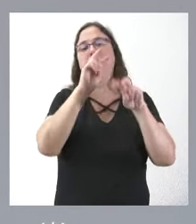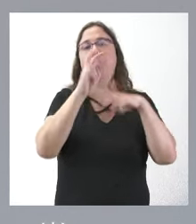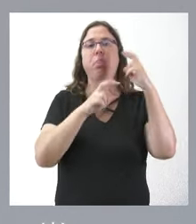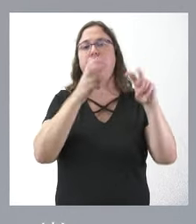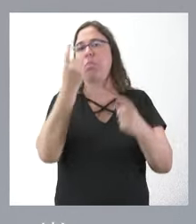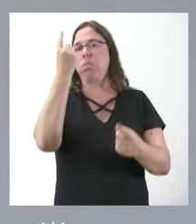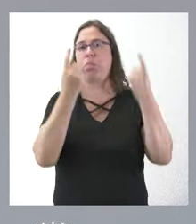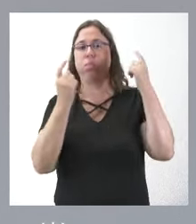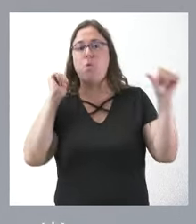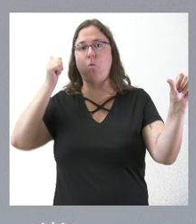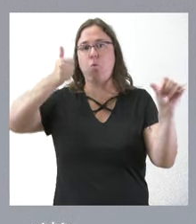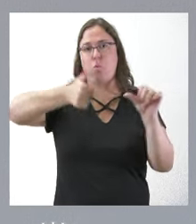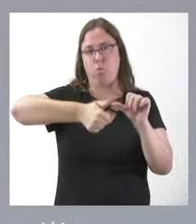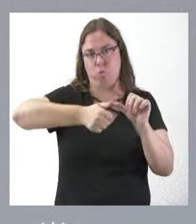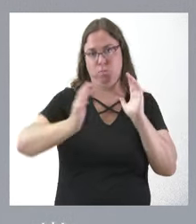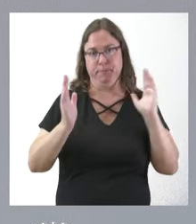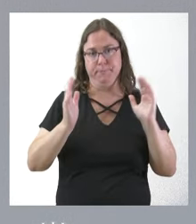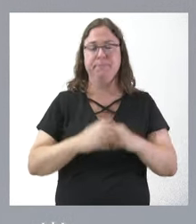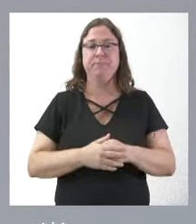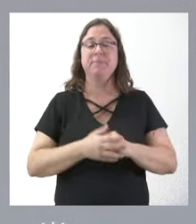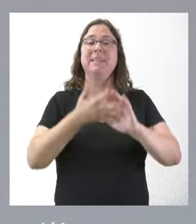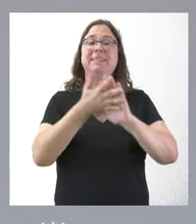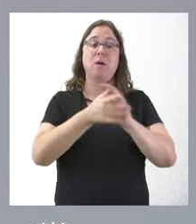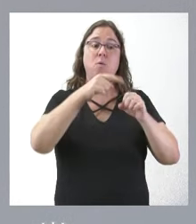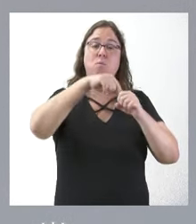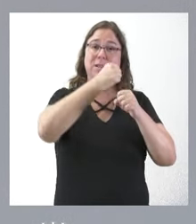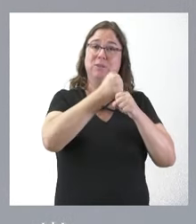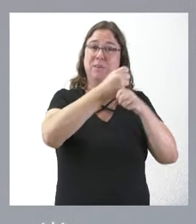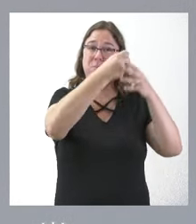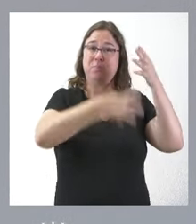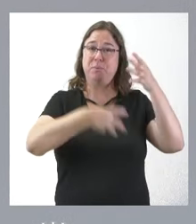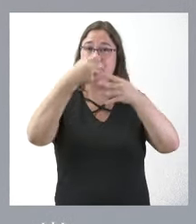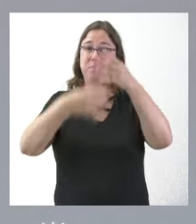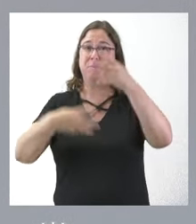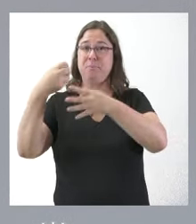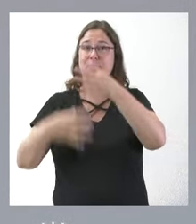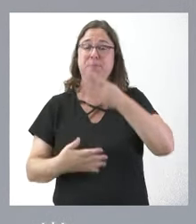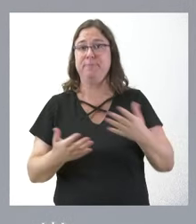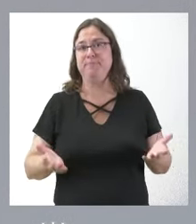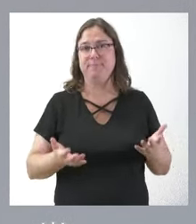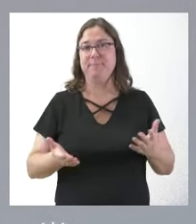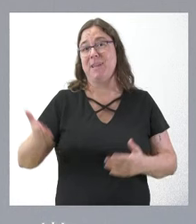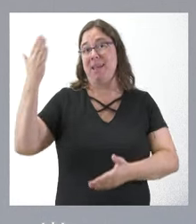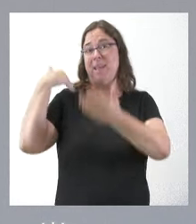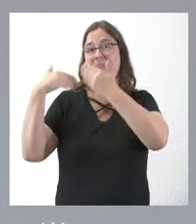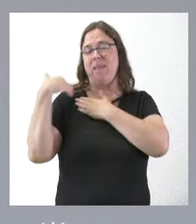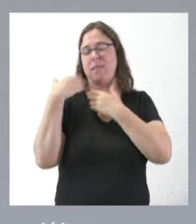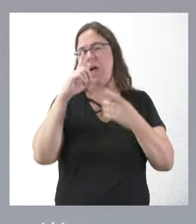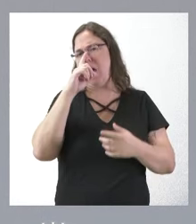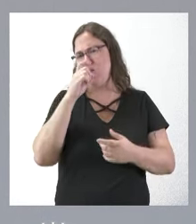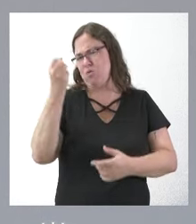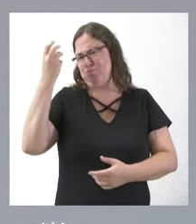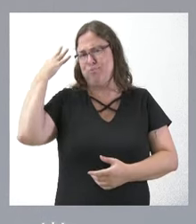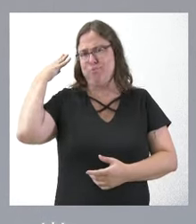durante este periodo intermedio, es decir, relaciones de puestos de trabajo de hace muchísimos años.